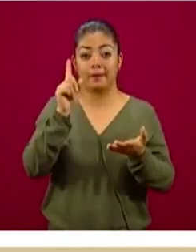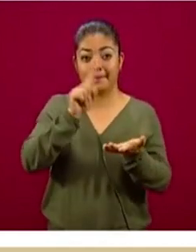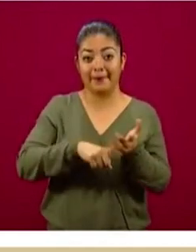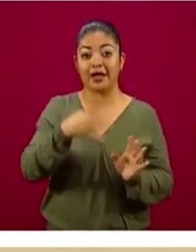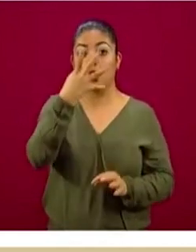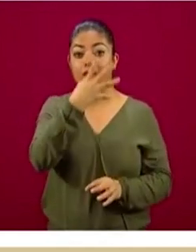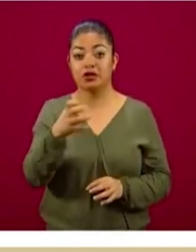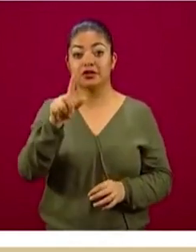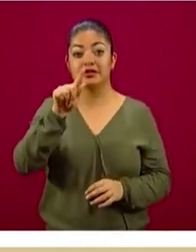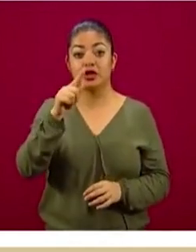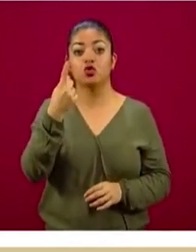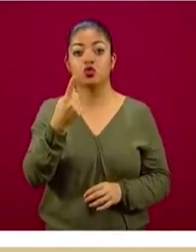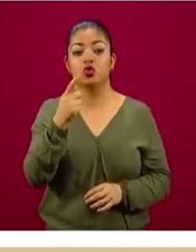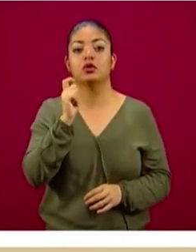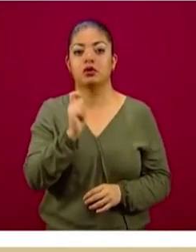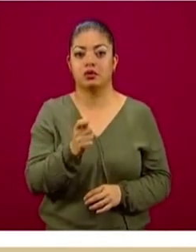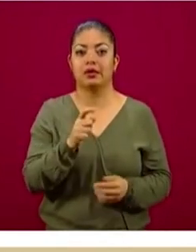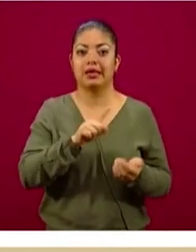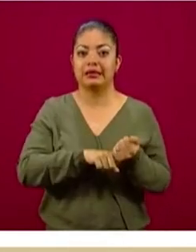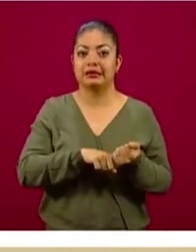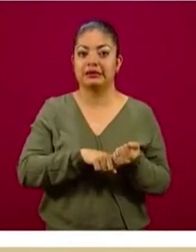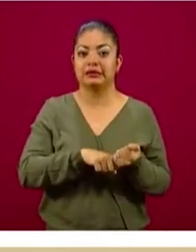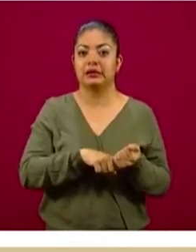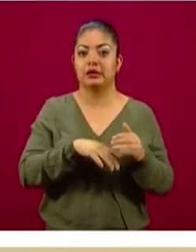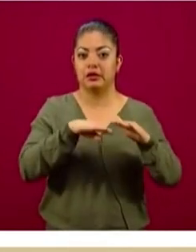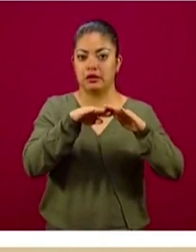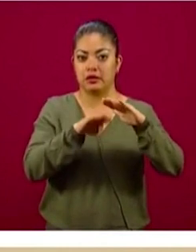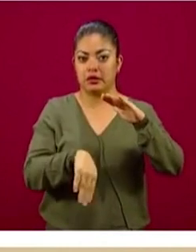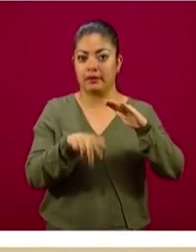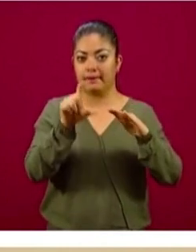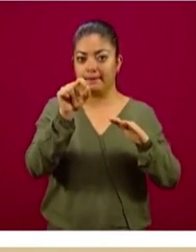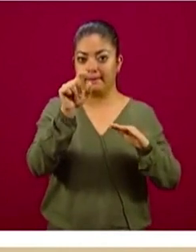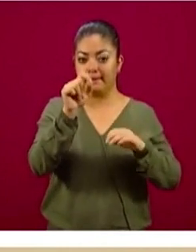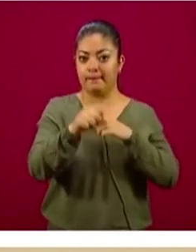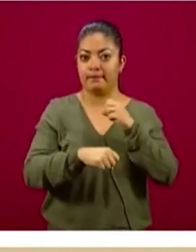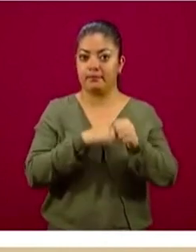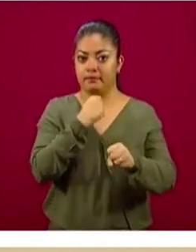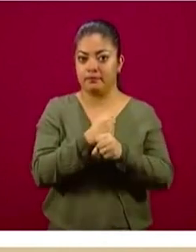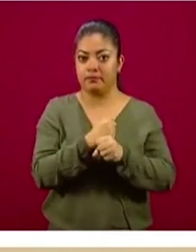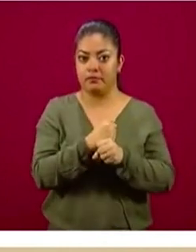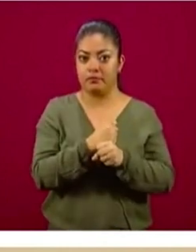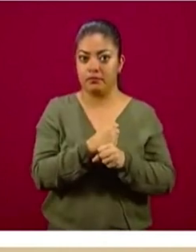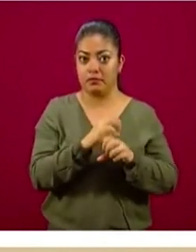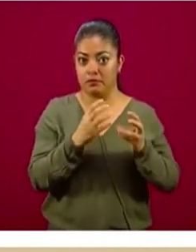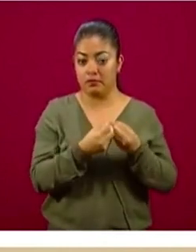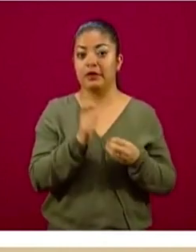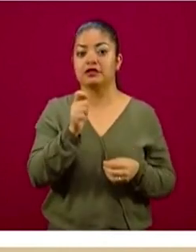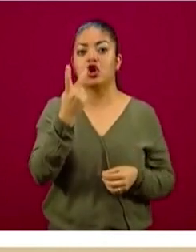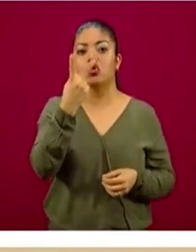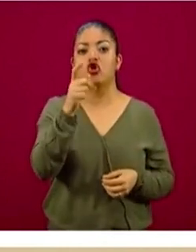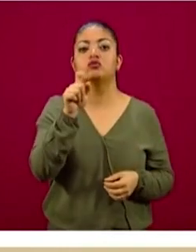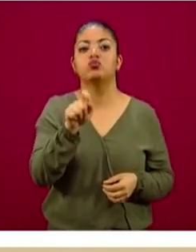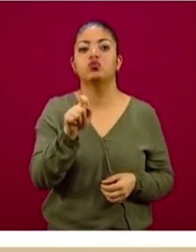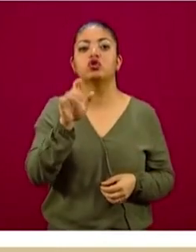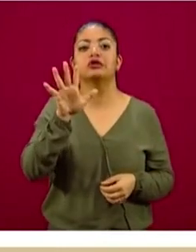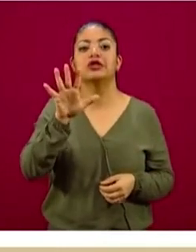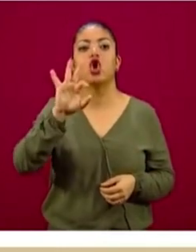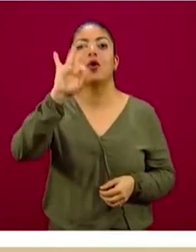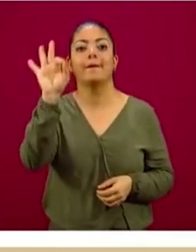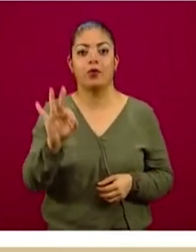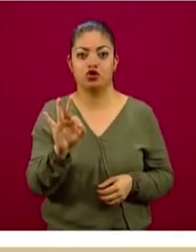.471 corresponden a la población menor de 20 años, lo que corresponde al 2.5 por ciento.